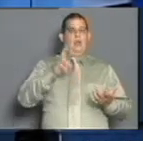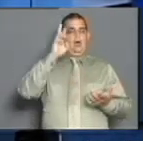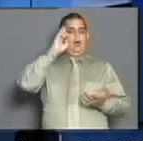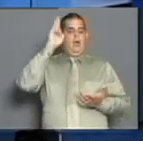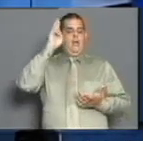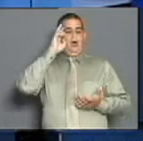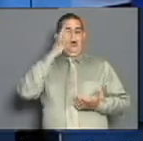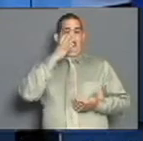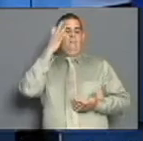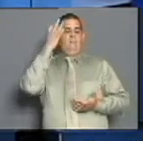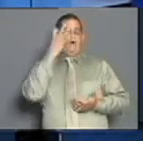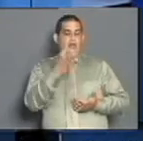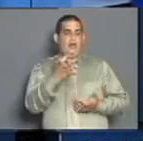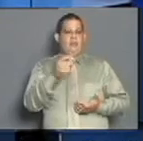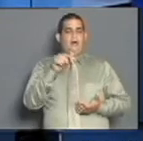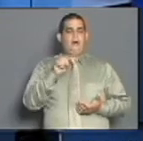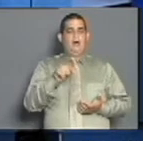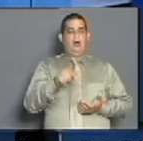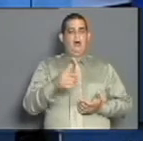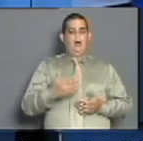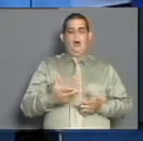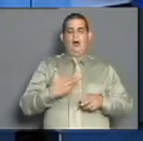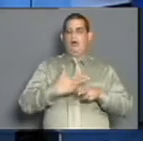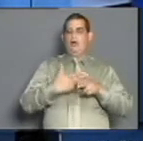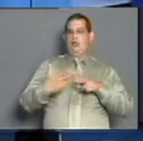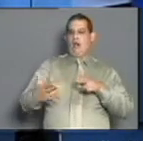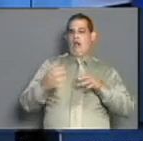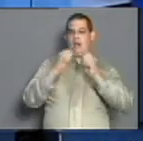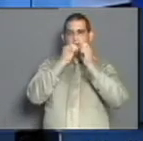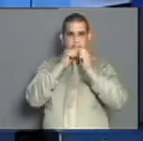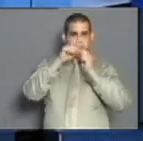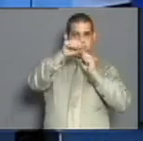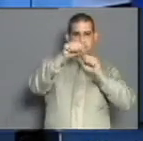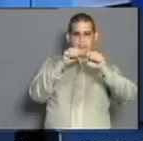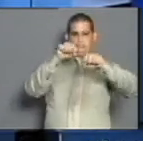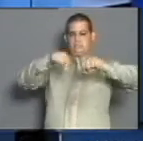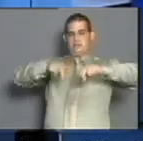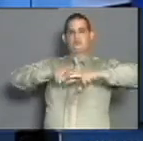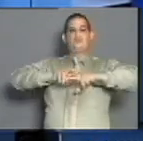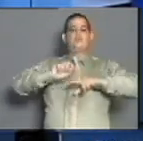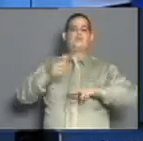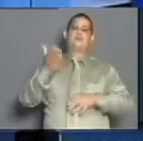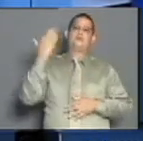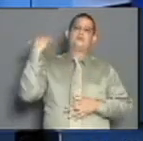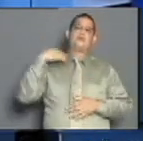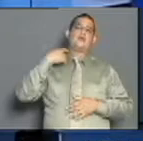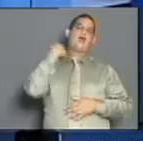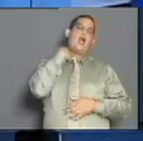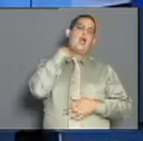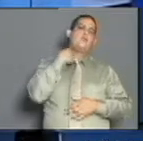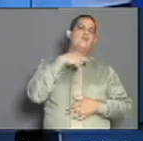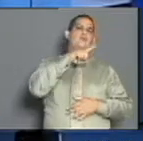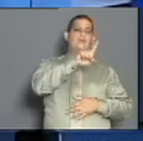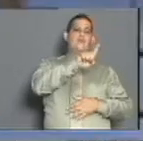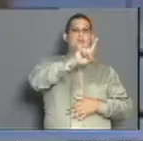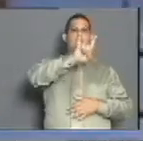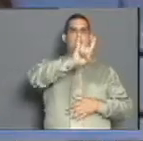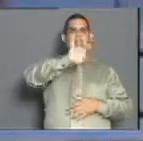un hecho trascendental ocurrido en la historia del boxeo holguinero en la década de 1980.